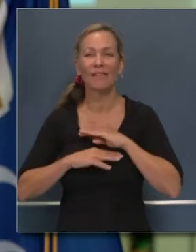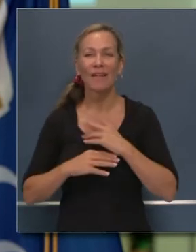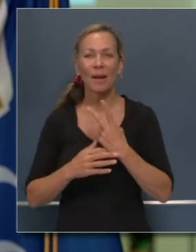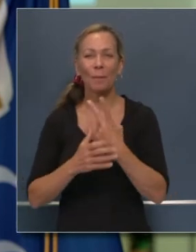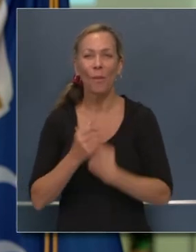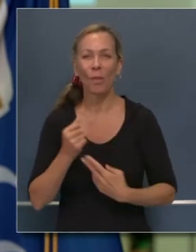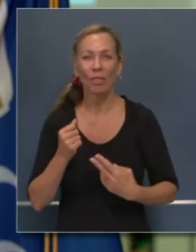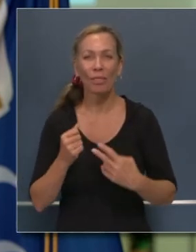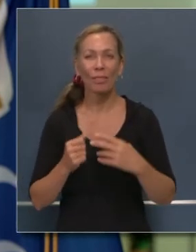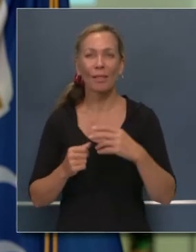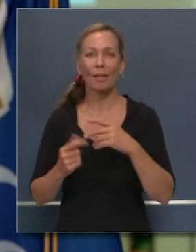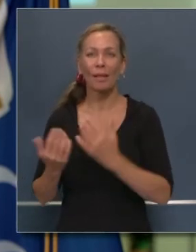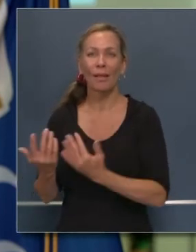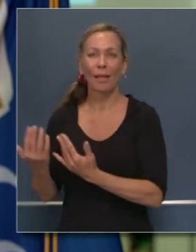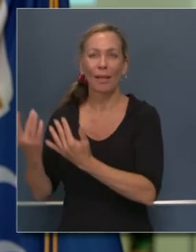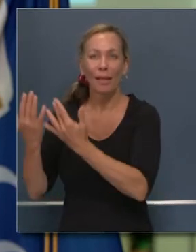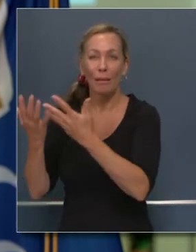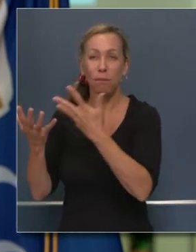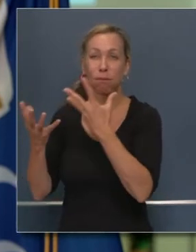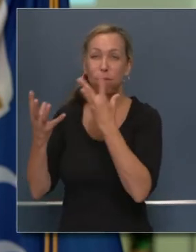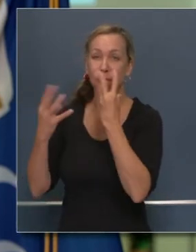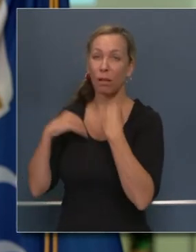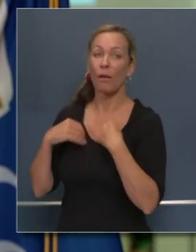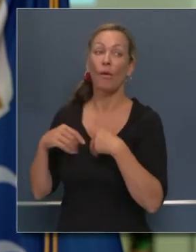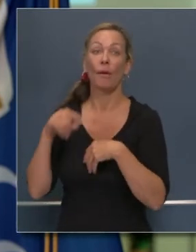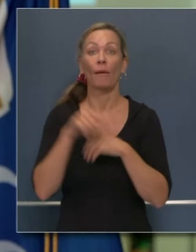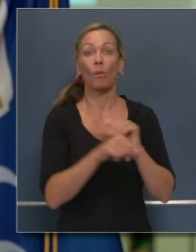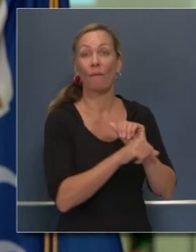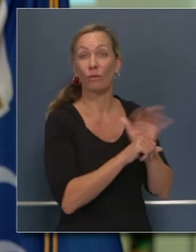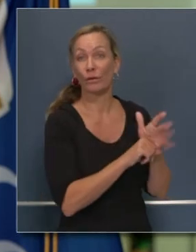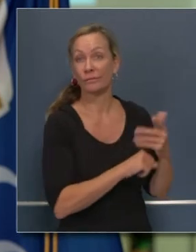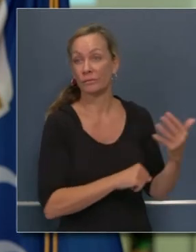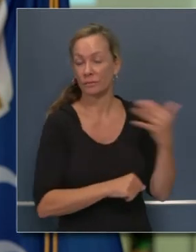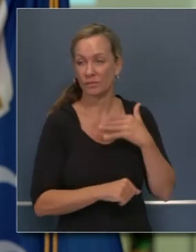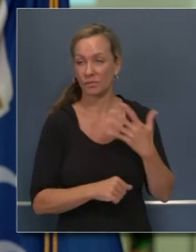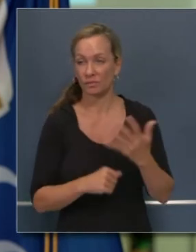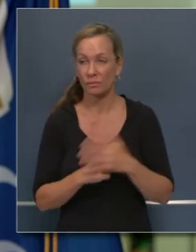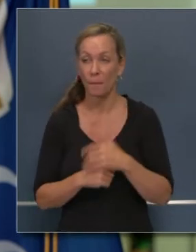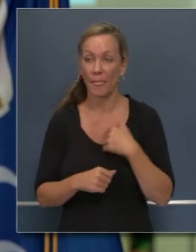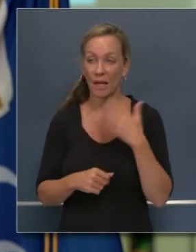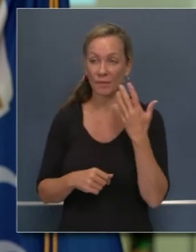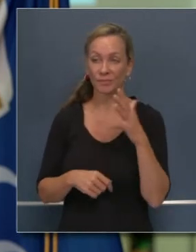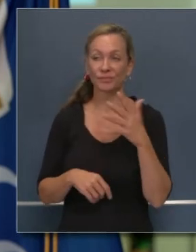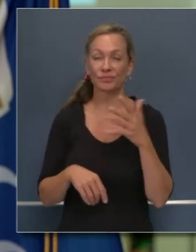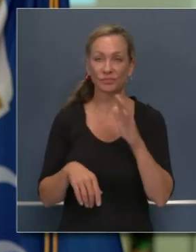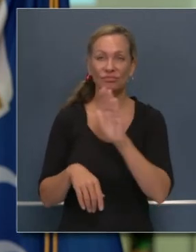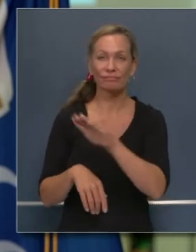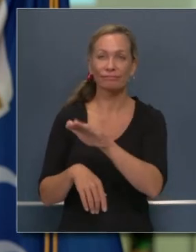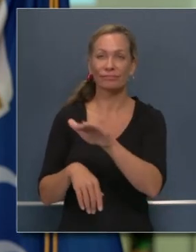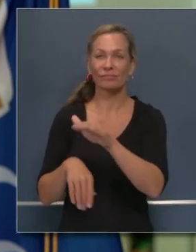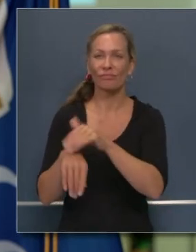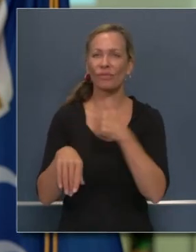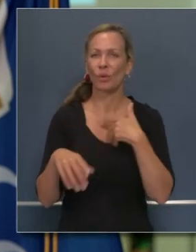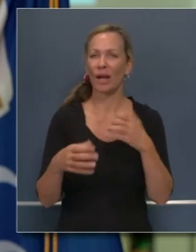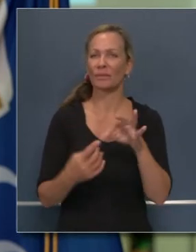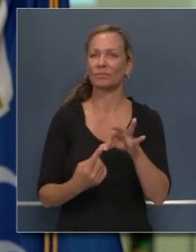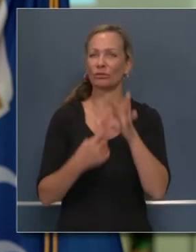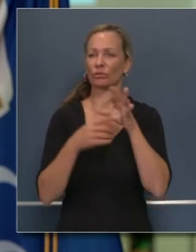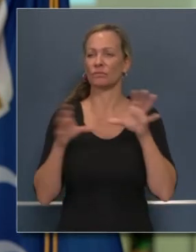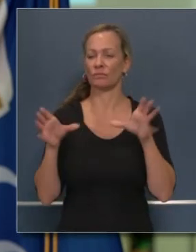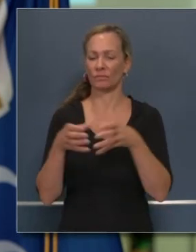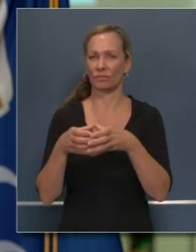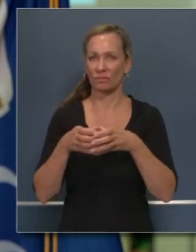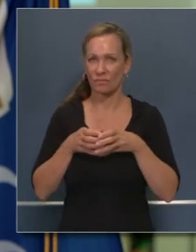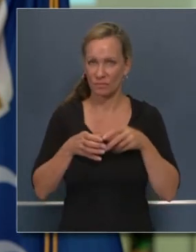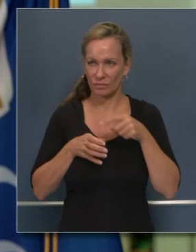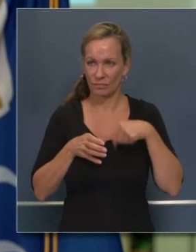COVID-19. Y en esta sesión especial, como ya lo dije anteriormente, lo repetiré. Si creemos que es necesario, yo no tengo